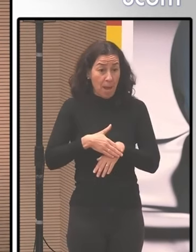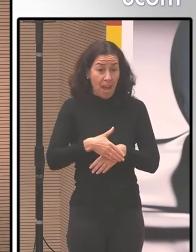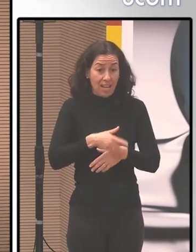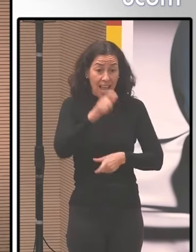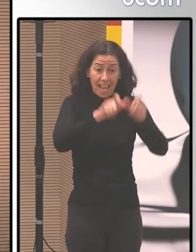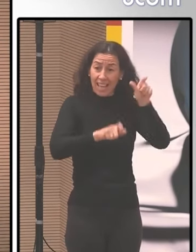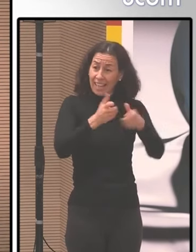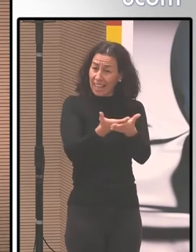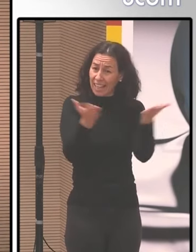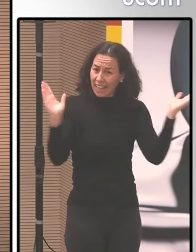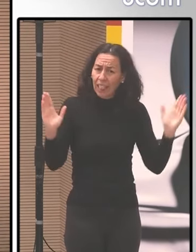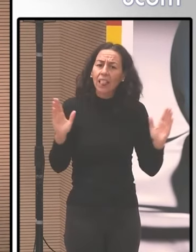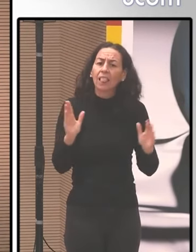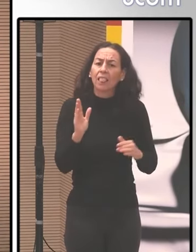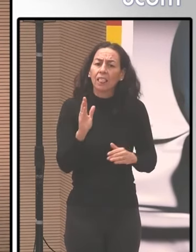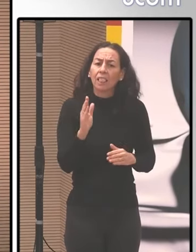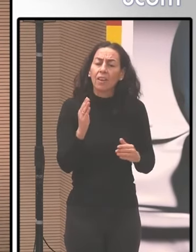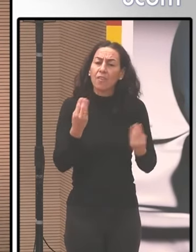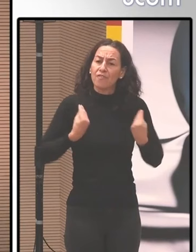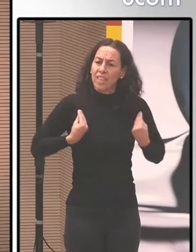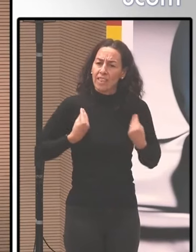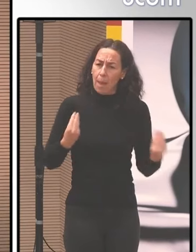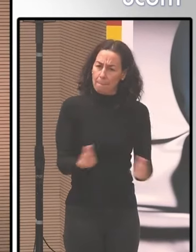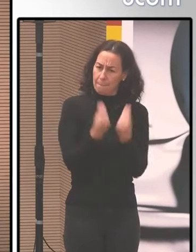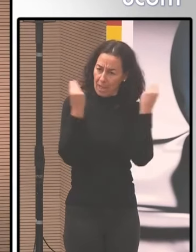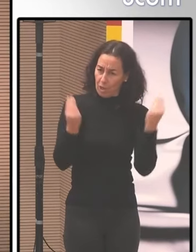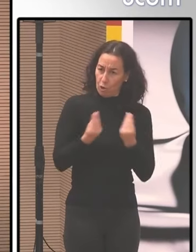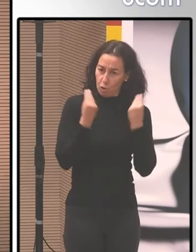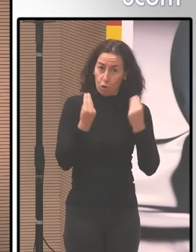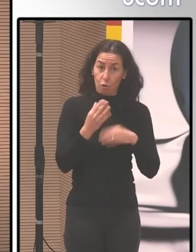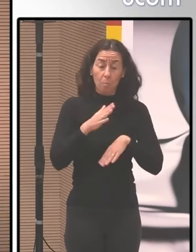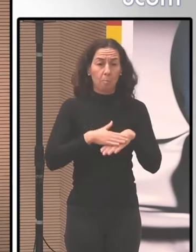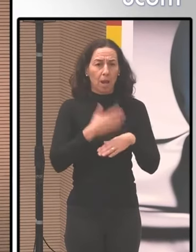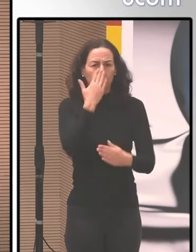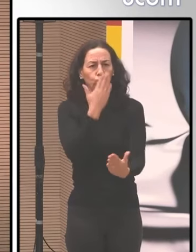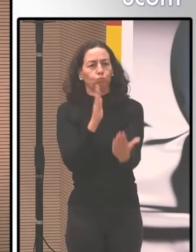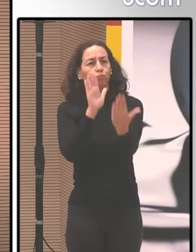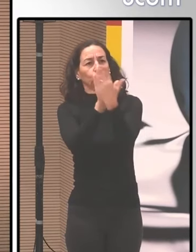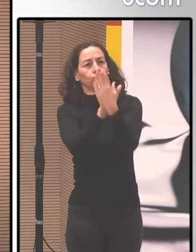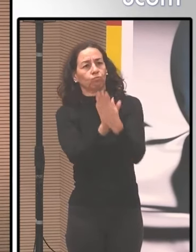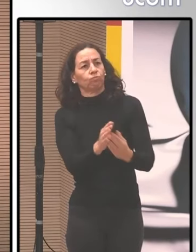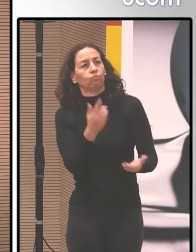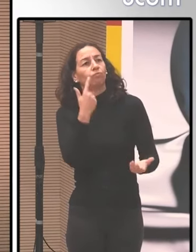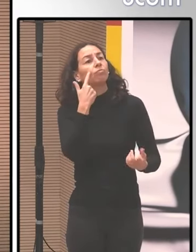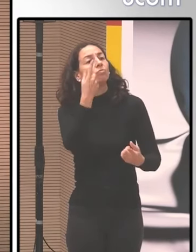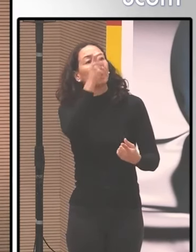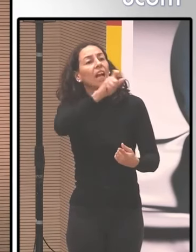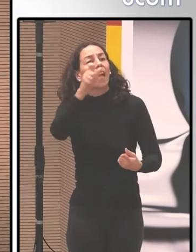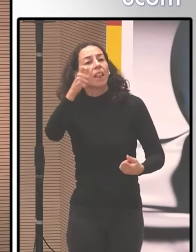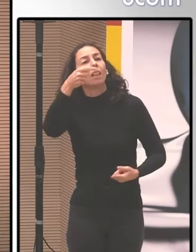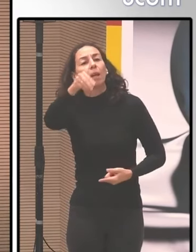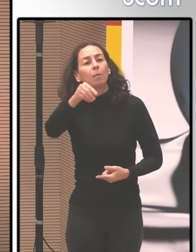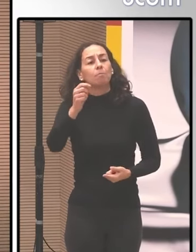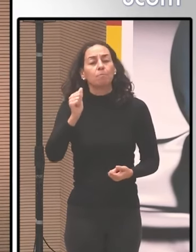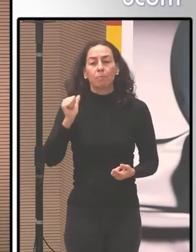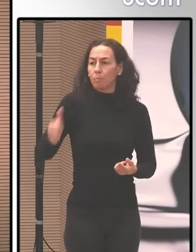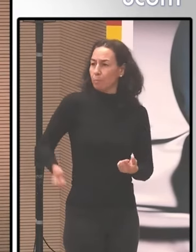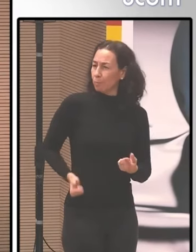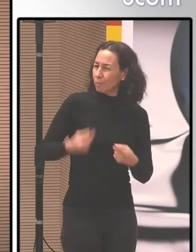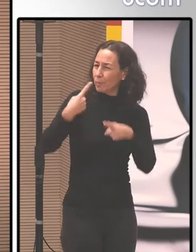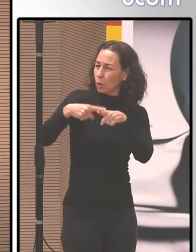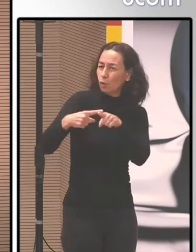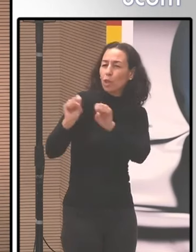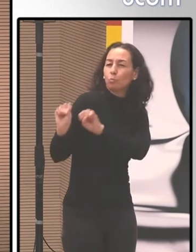llevadera a la gente de abajo y mirar de frente sin miedo a la gente de arriba a esa élite privilegiada que permanentemente